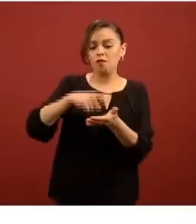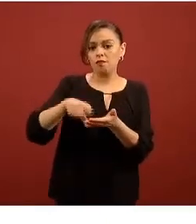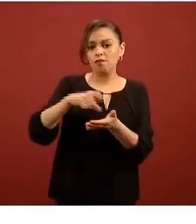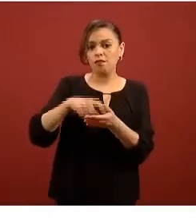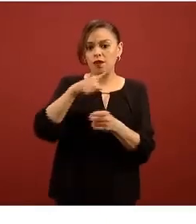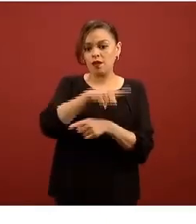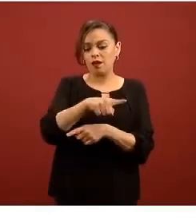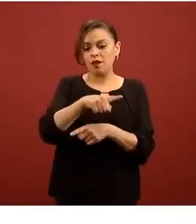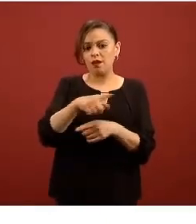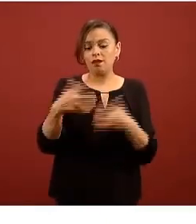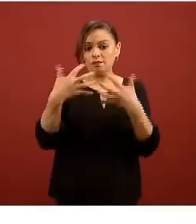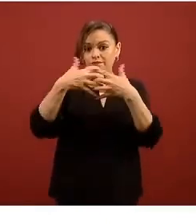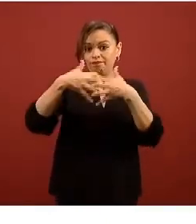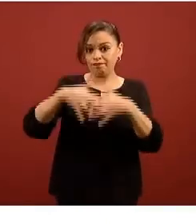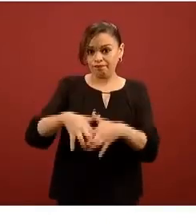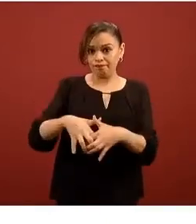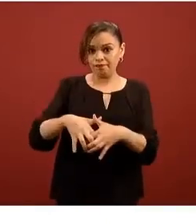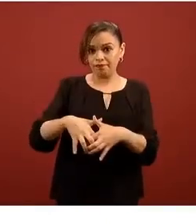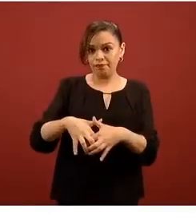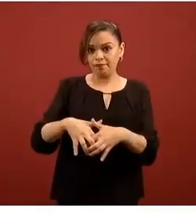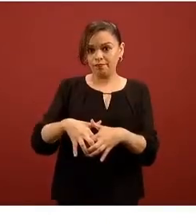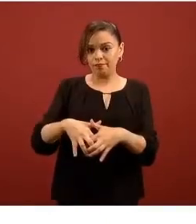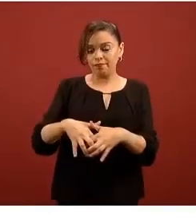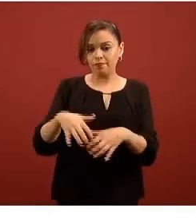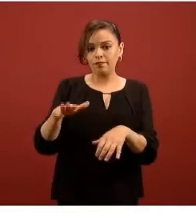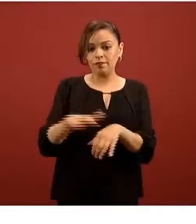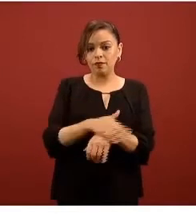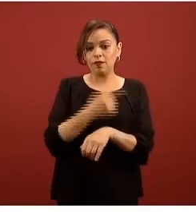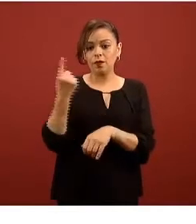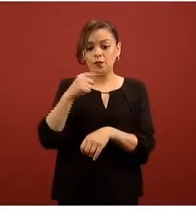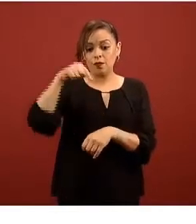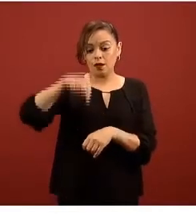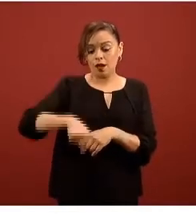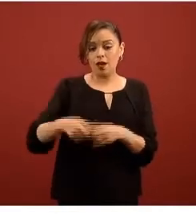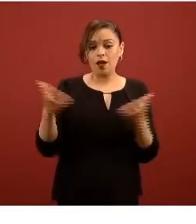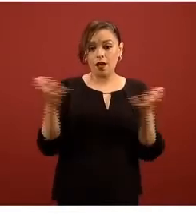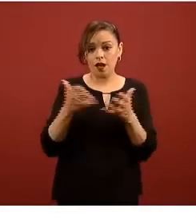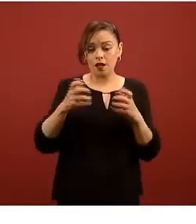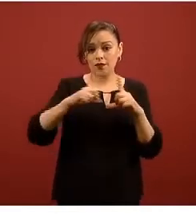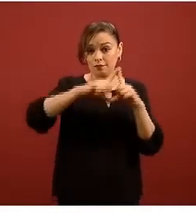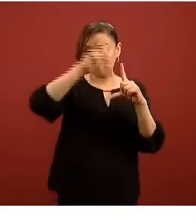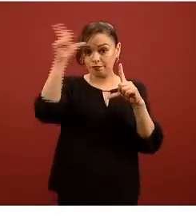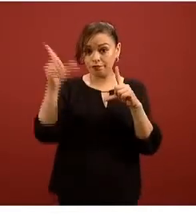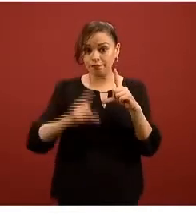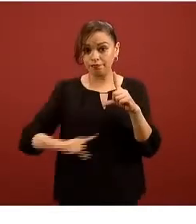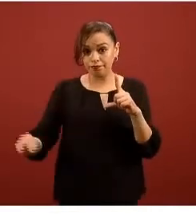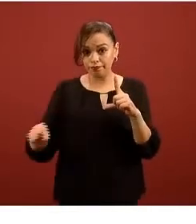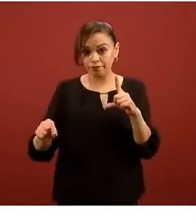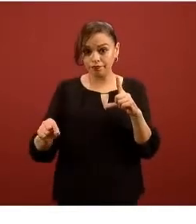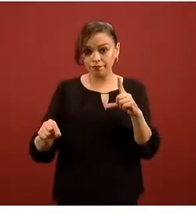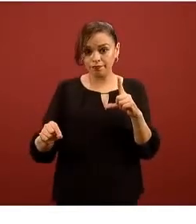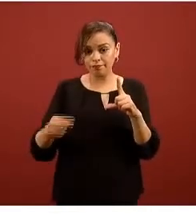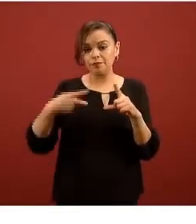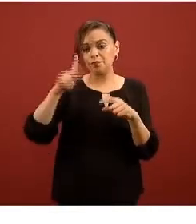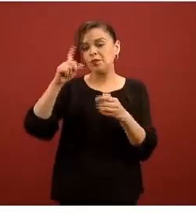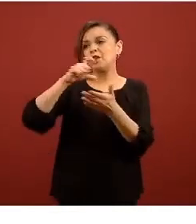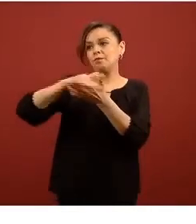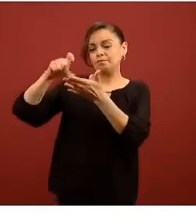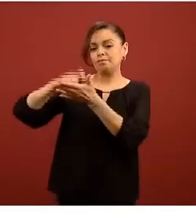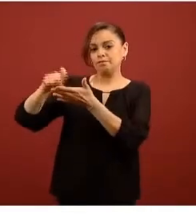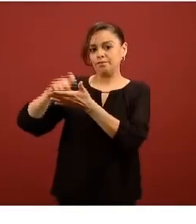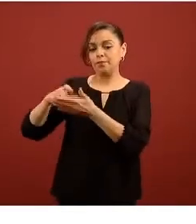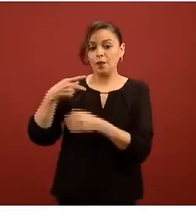al país sin una capacidad instalada de producción nacional pero esto se está resarciendo por lo menos